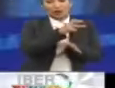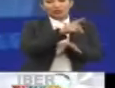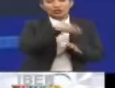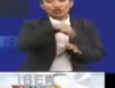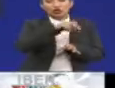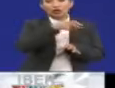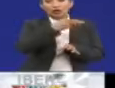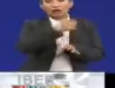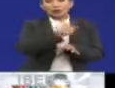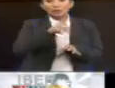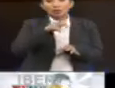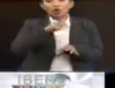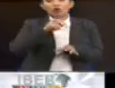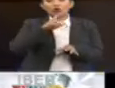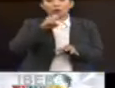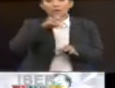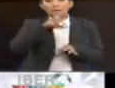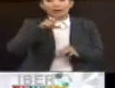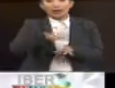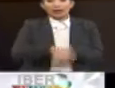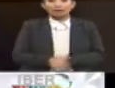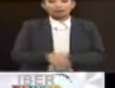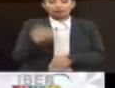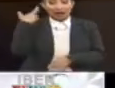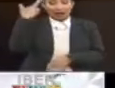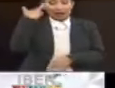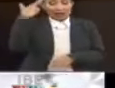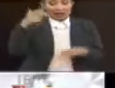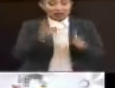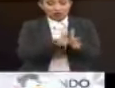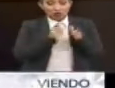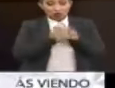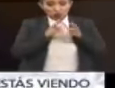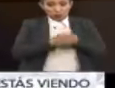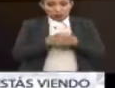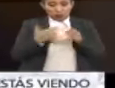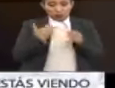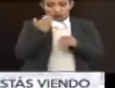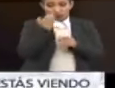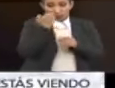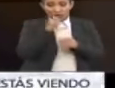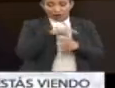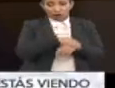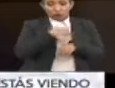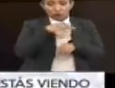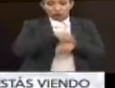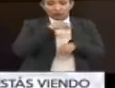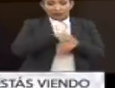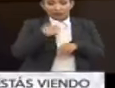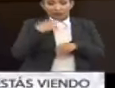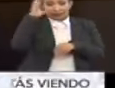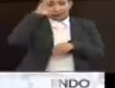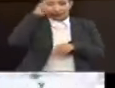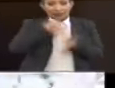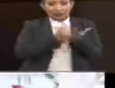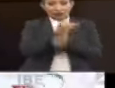Nordhaus y Paul Romer. La Real Academia de las Ciencias ha decidido a dar el